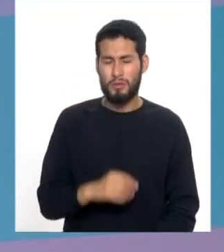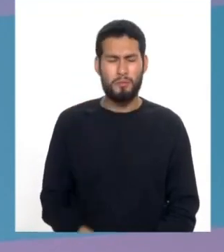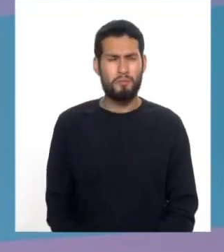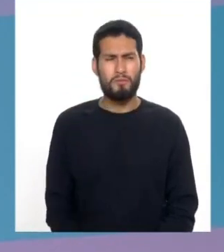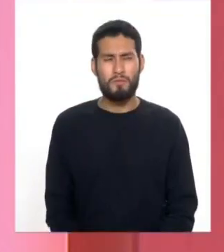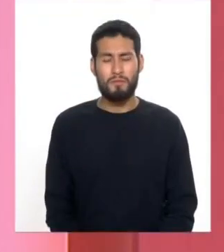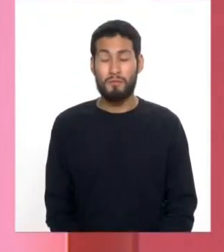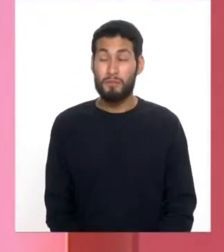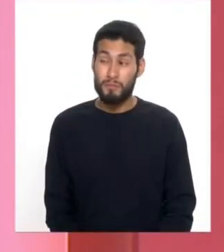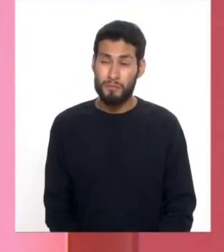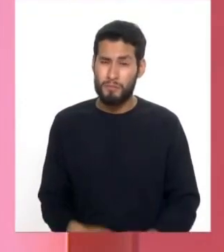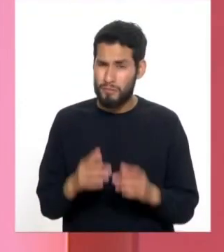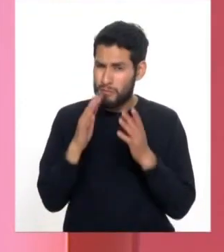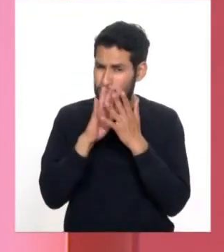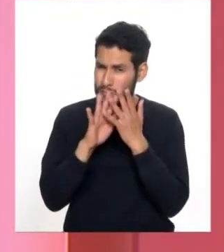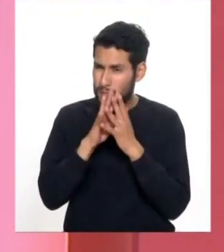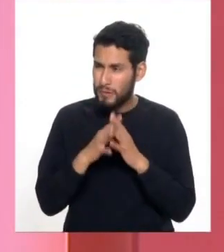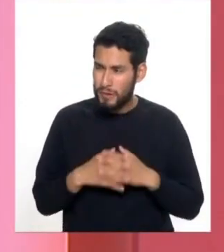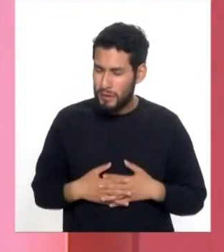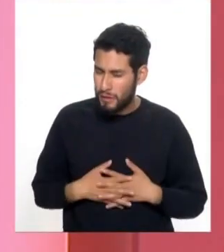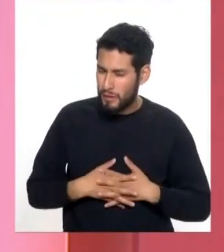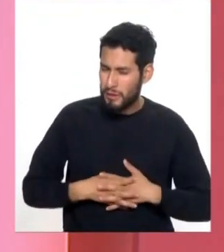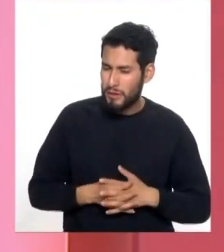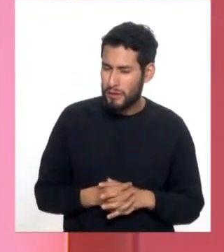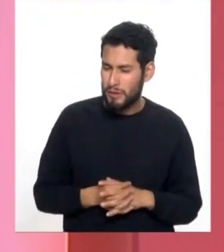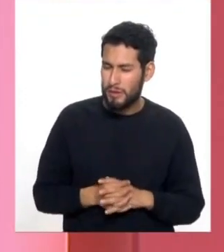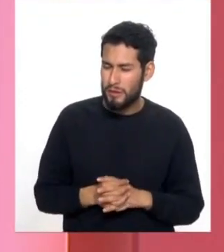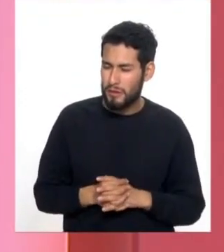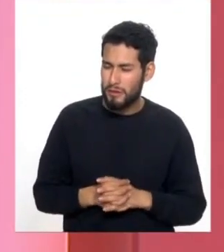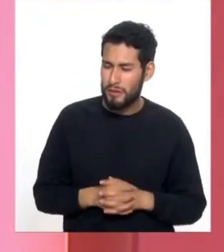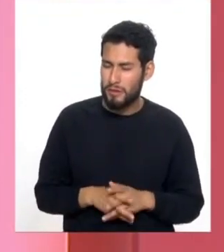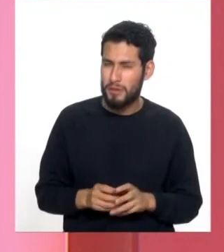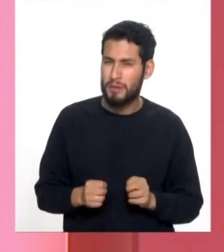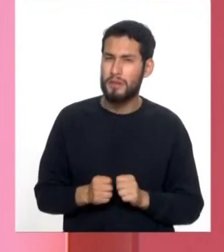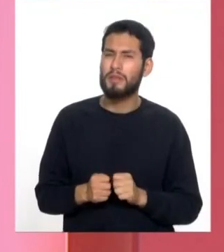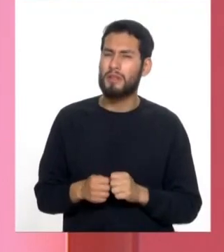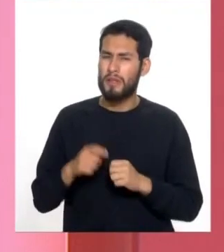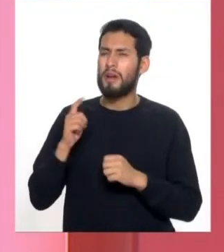¿Sí? ¿Qué pasa? Que él ha tenido problemas con glaucoma.